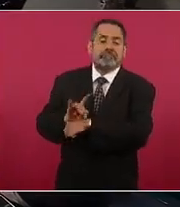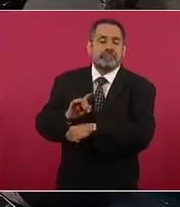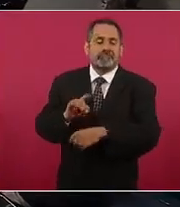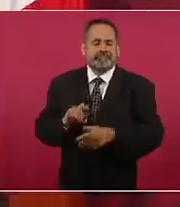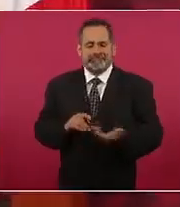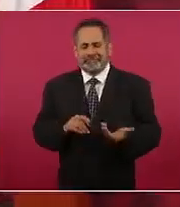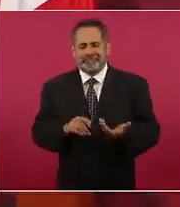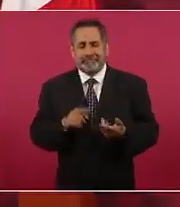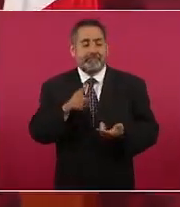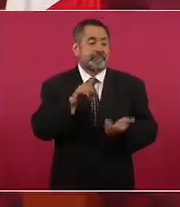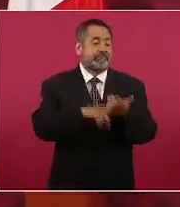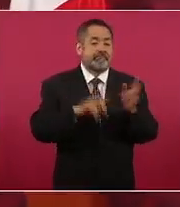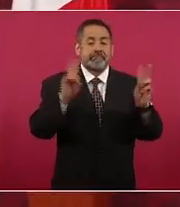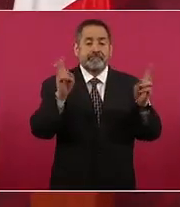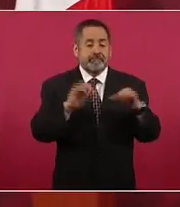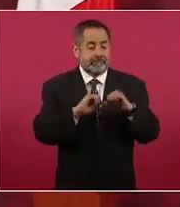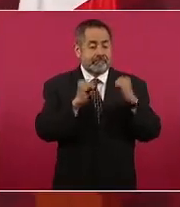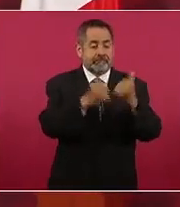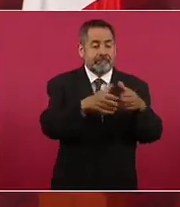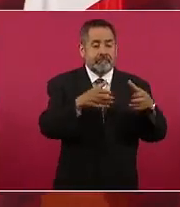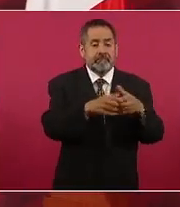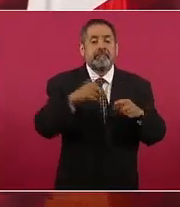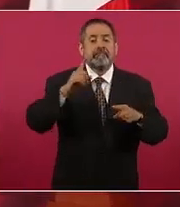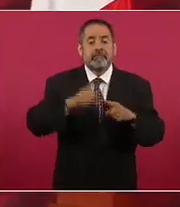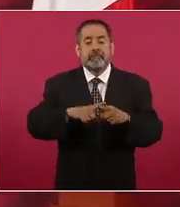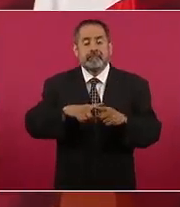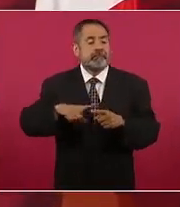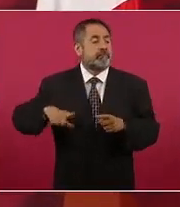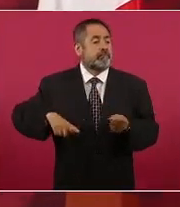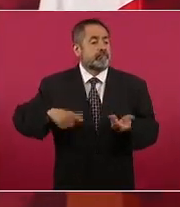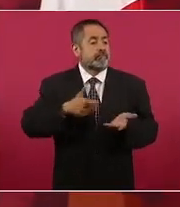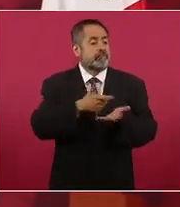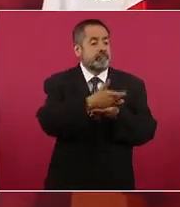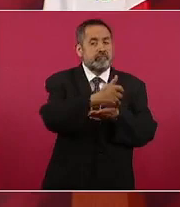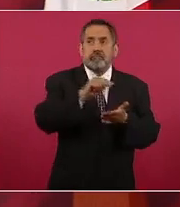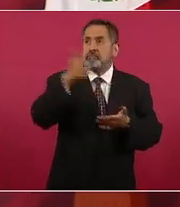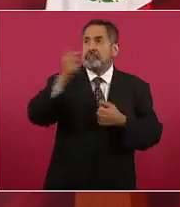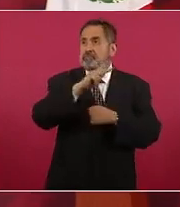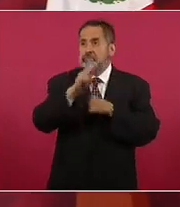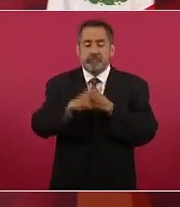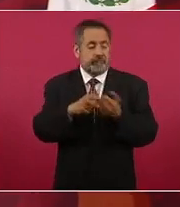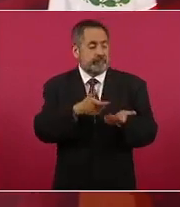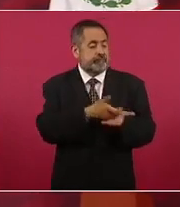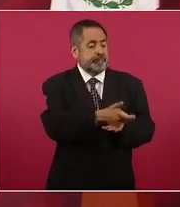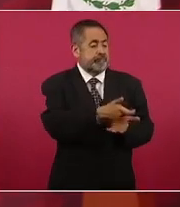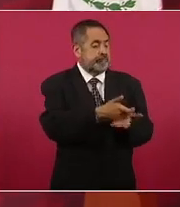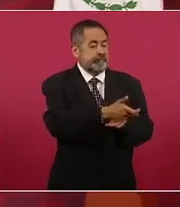asociaciones que son financiadas hasta por extranjeros